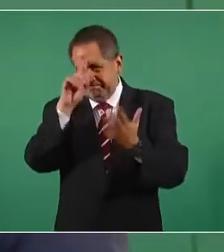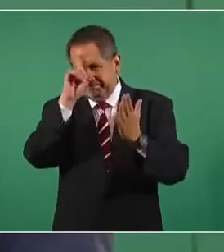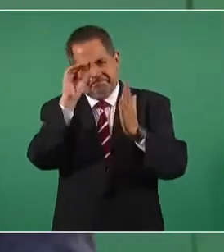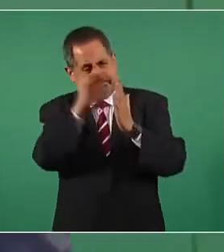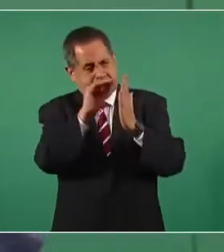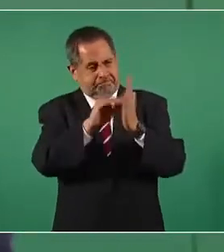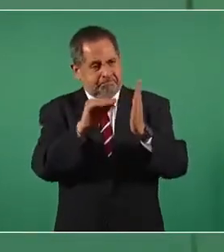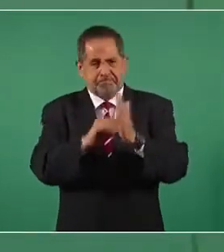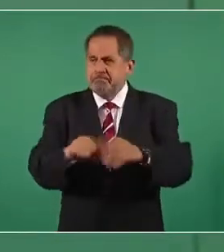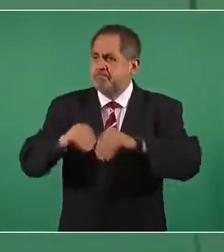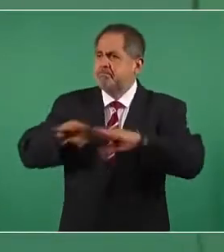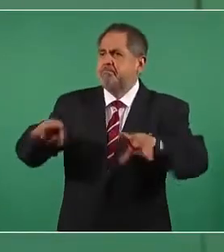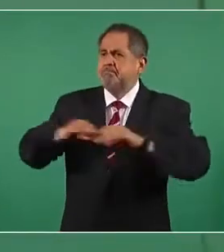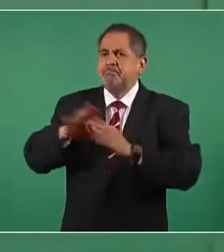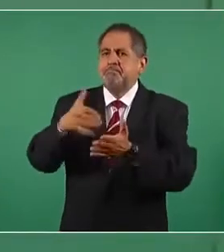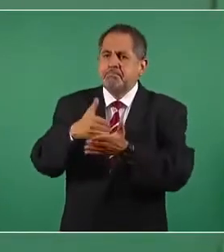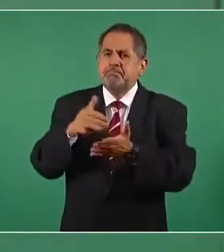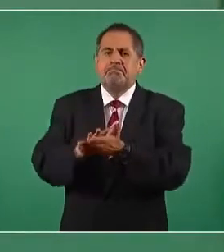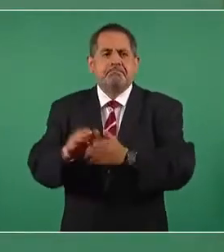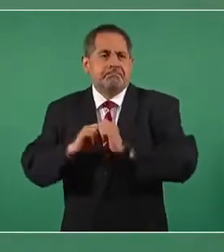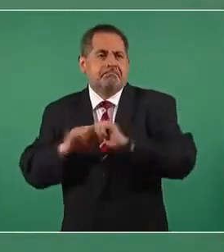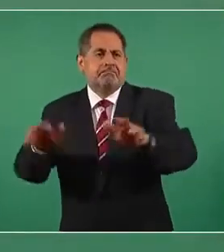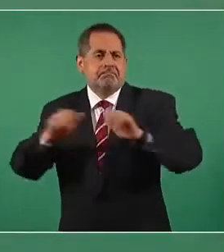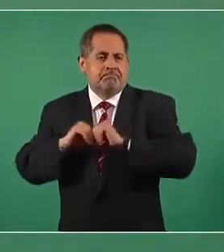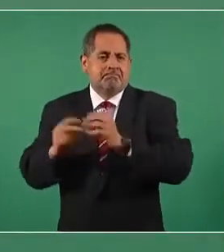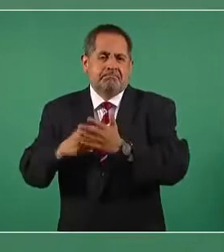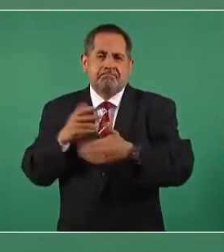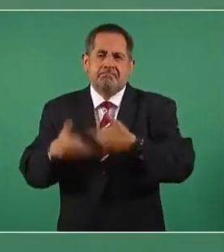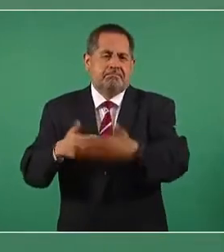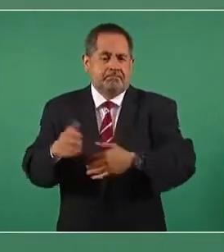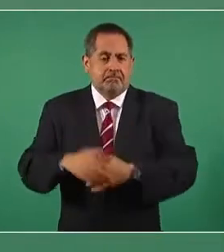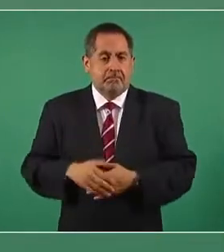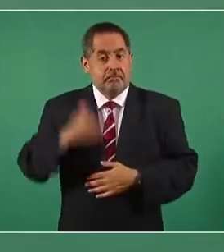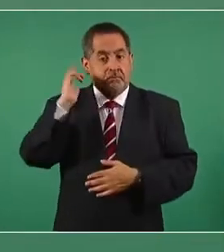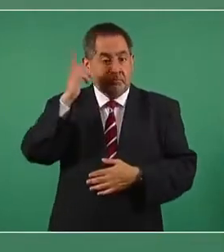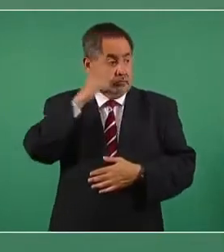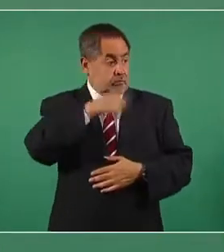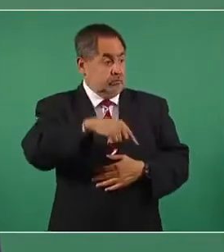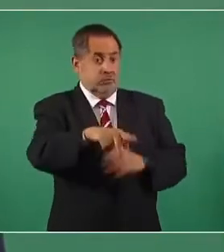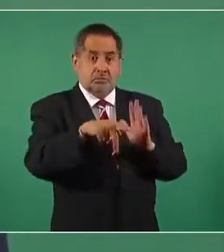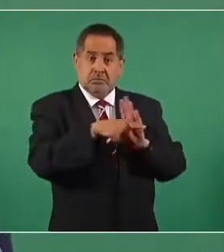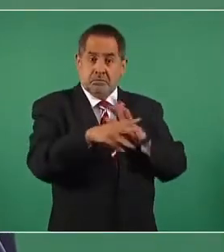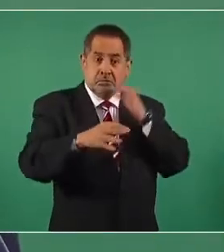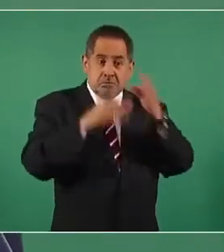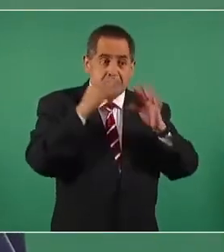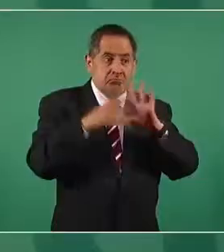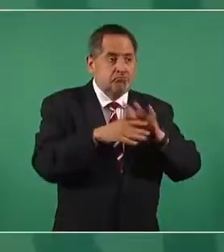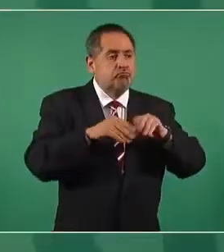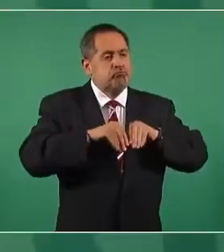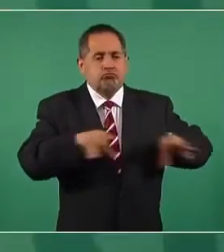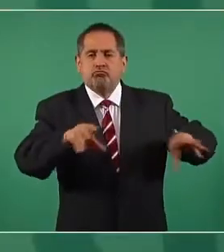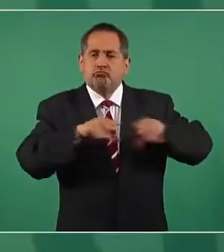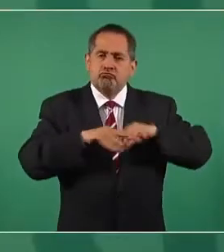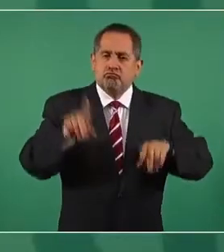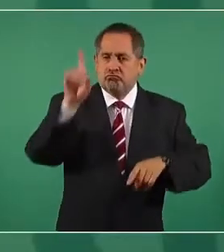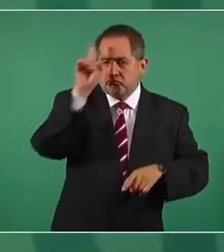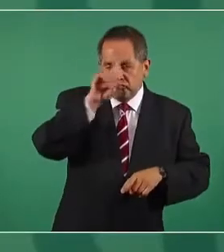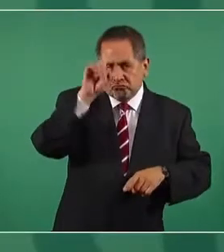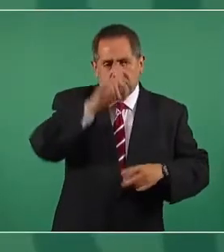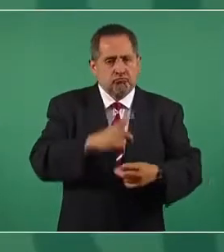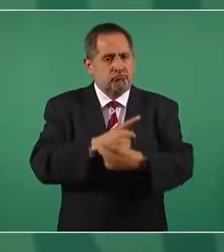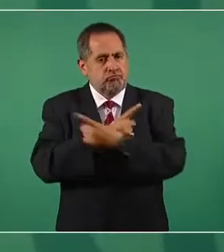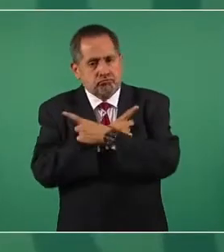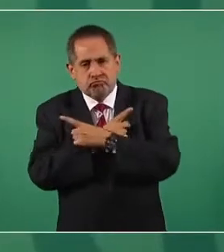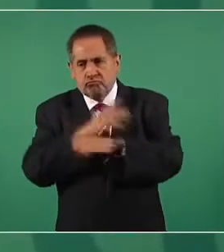ojalá y en los medios de información se fortalecieran valores culturales,